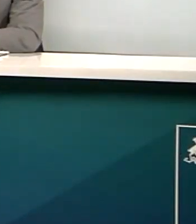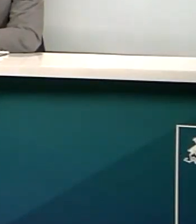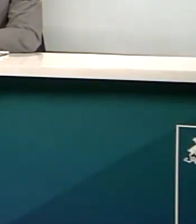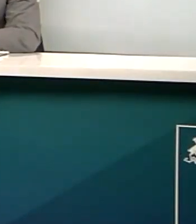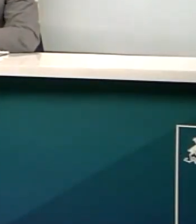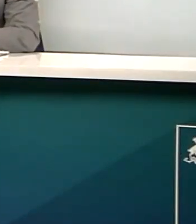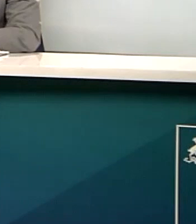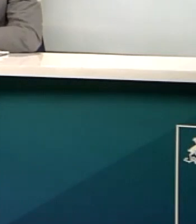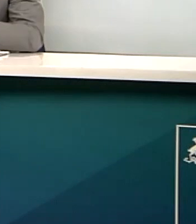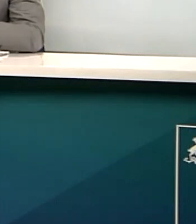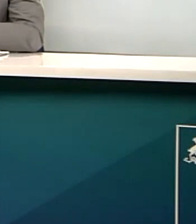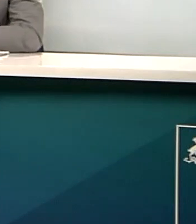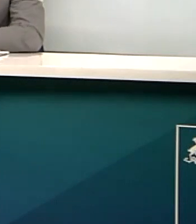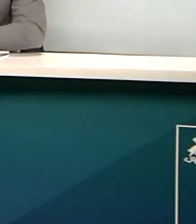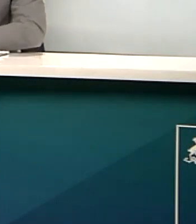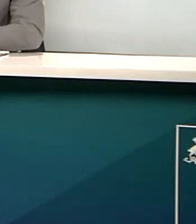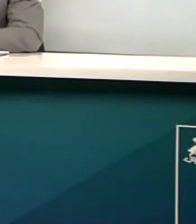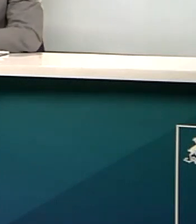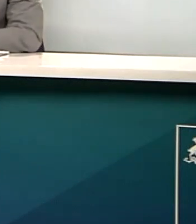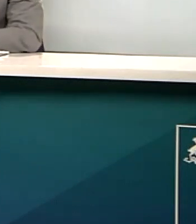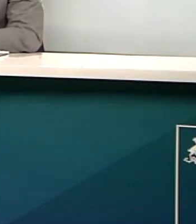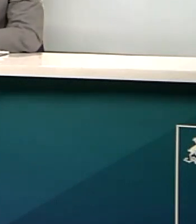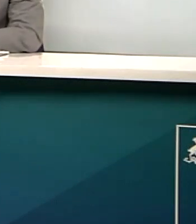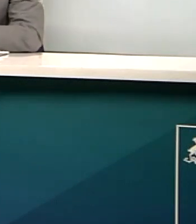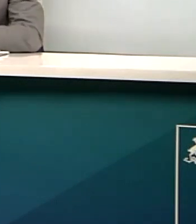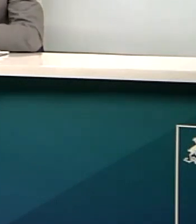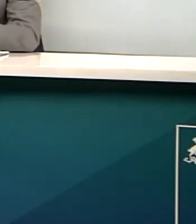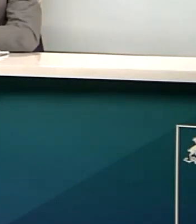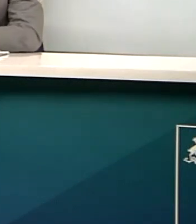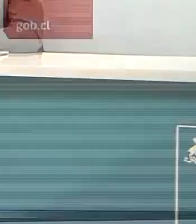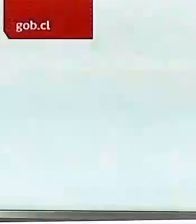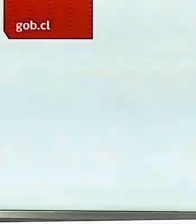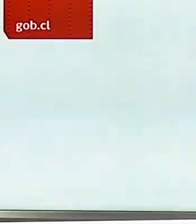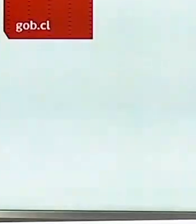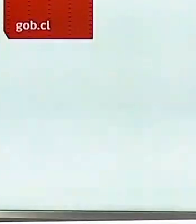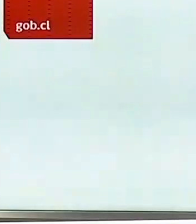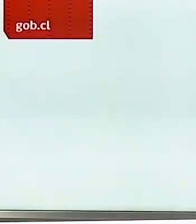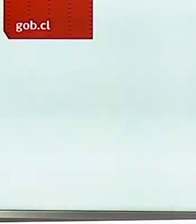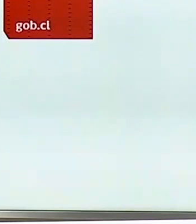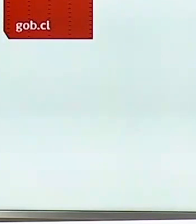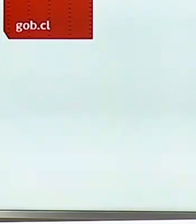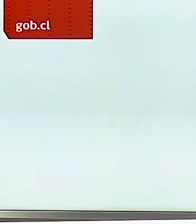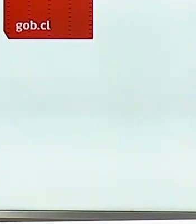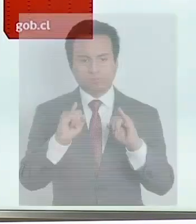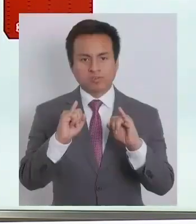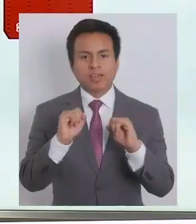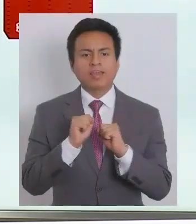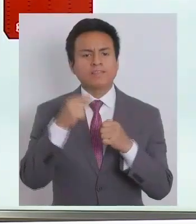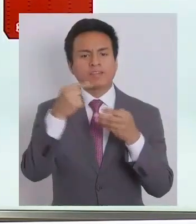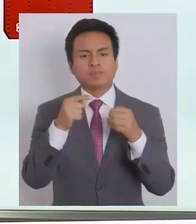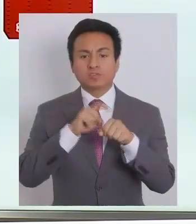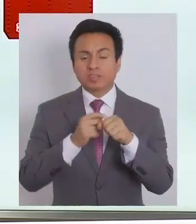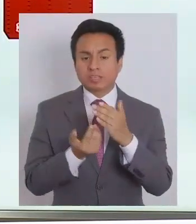Muy buenas tardes, muchas gracias a todos por acompañarnos. Tal como hemos dicho y hemos dado la información durante distintos momentos